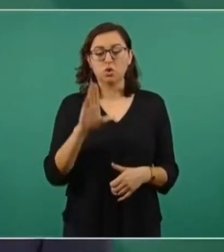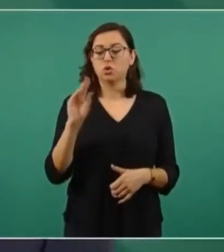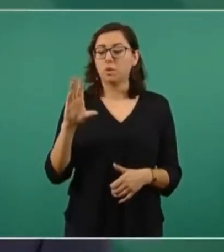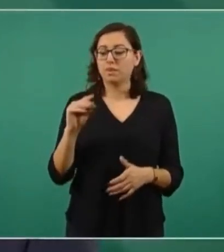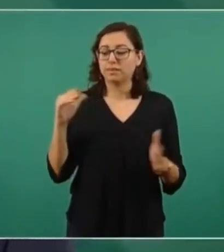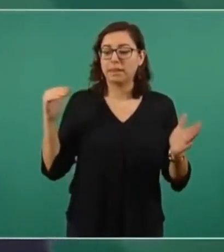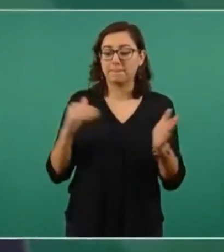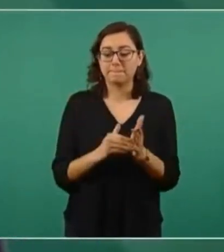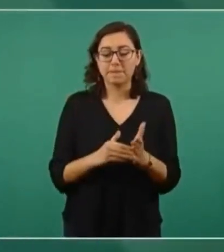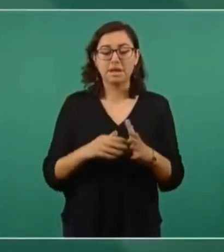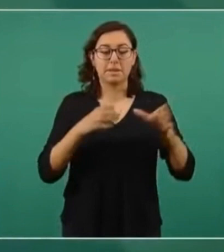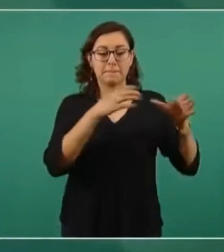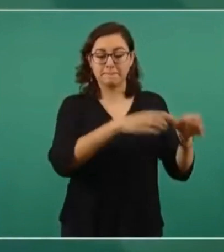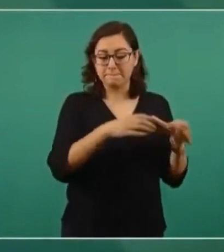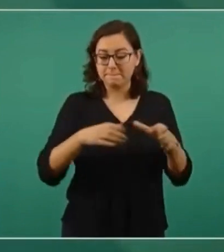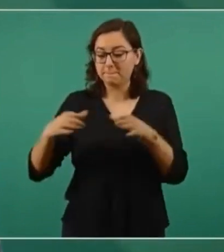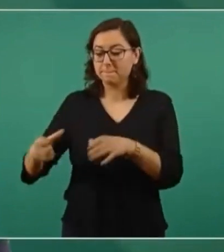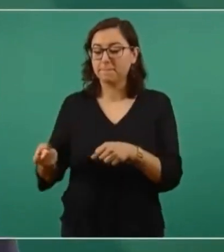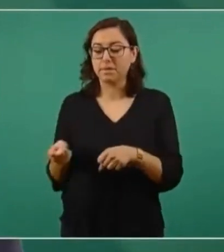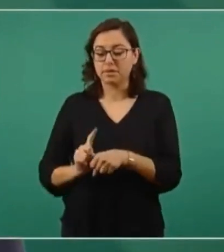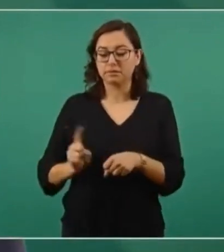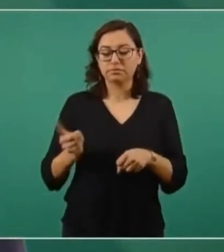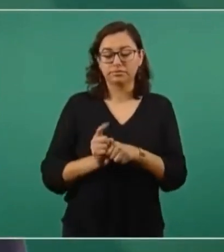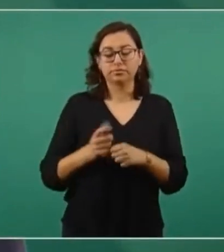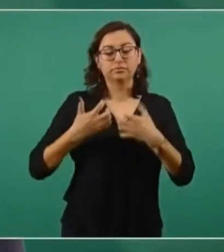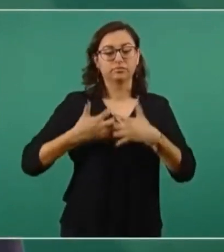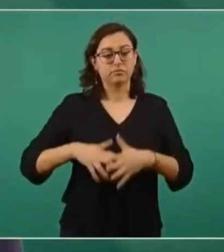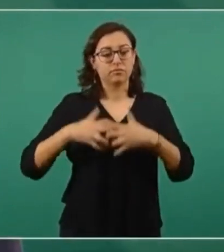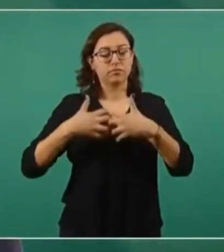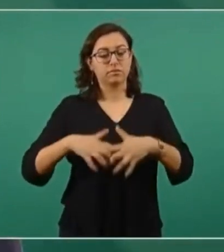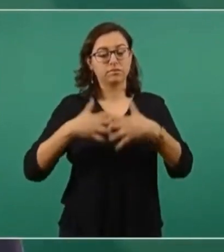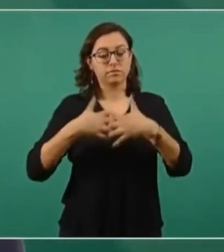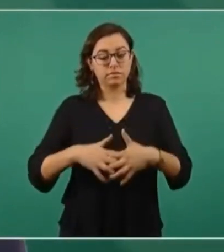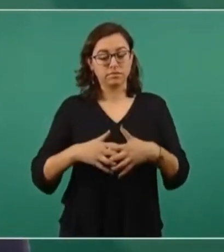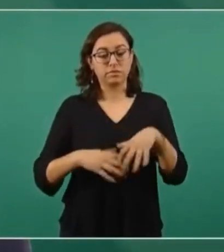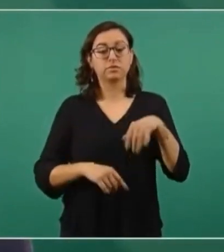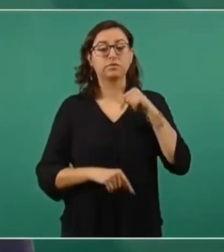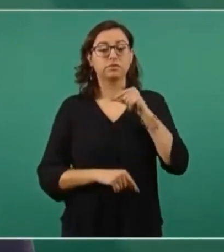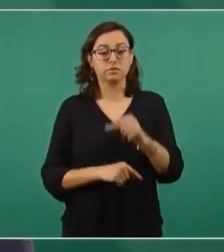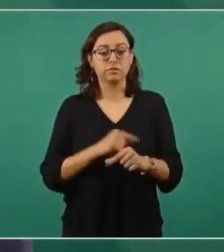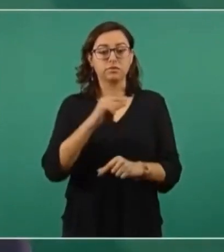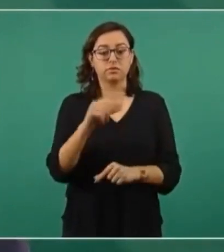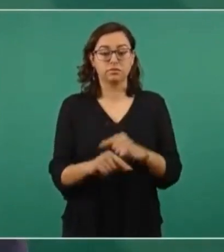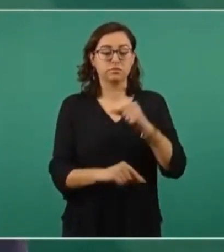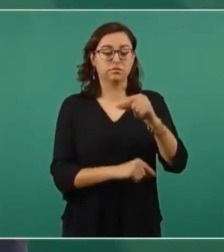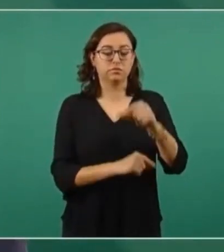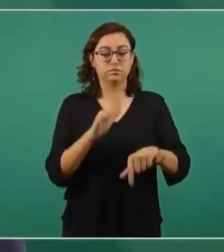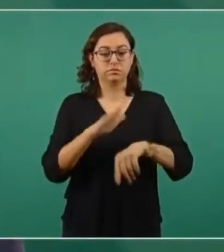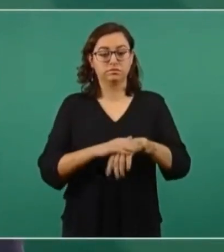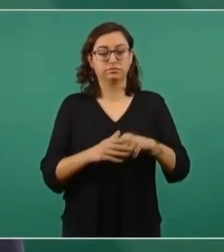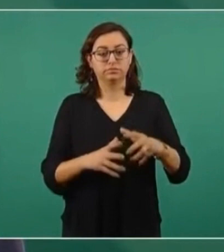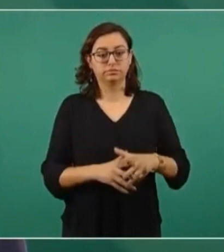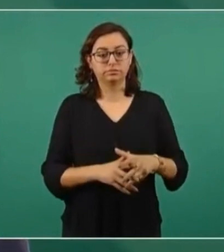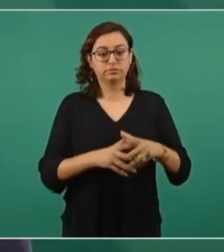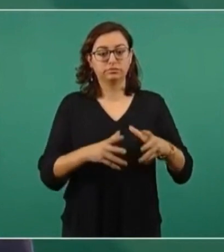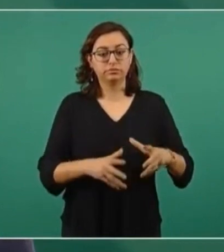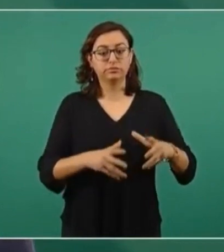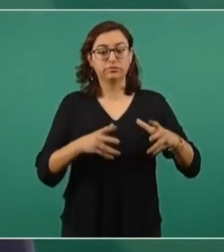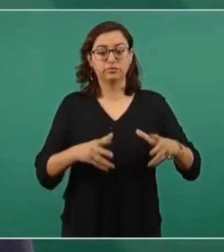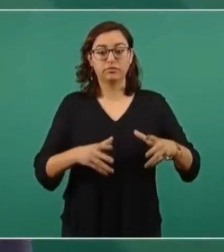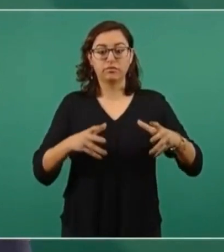Durante ese periodo se incrementó paulatinamente el procesamiento del crudo maya